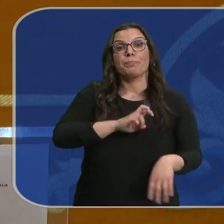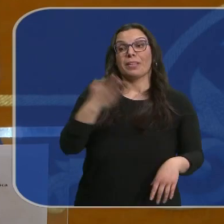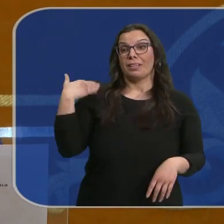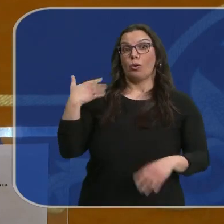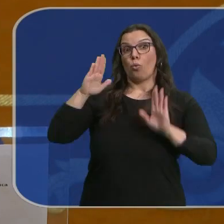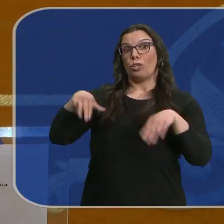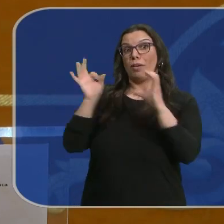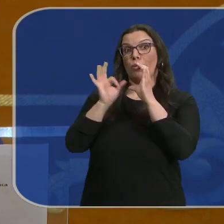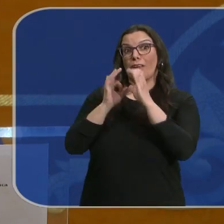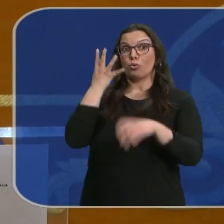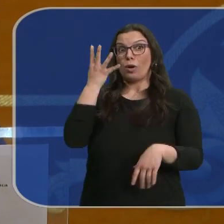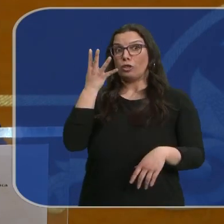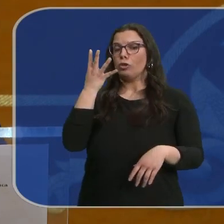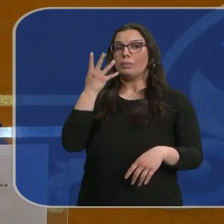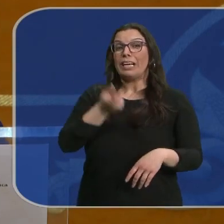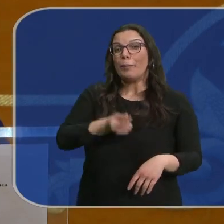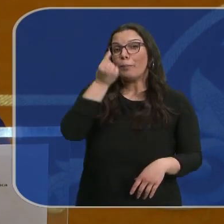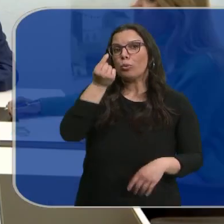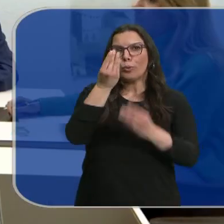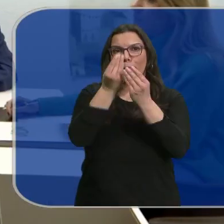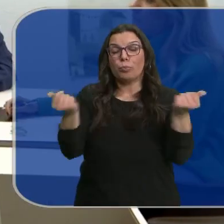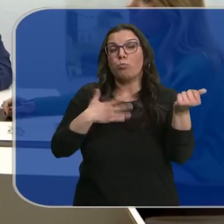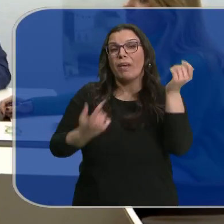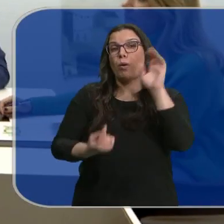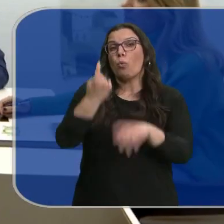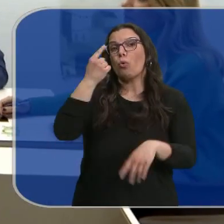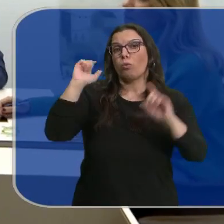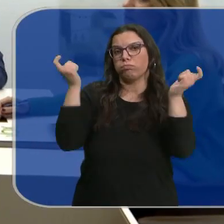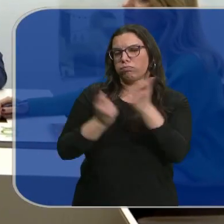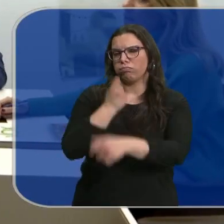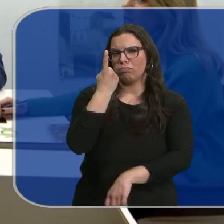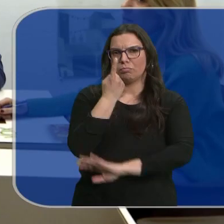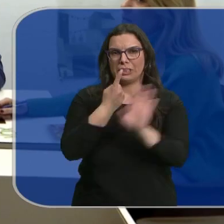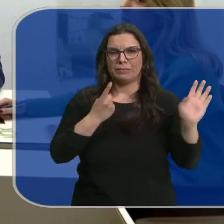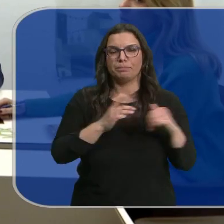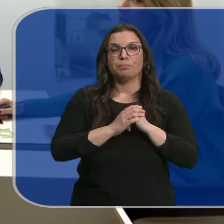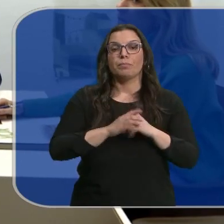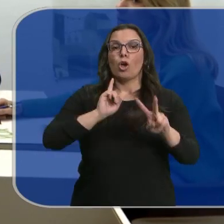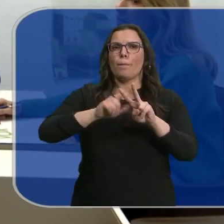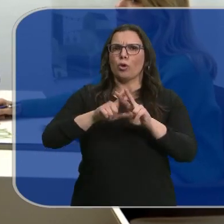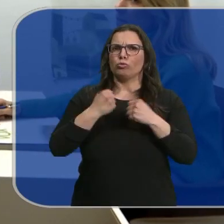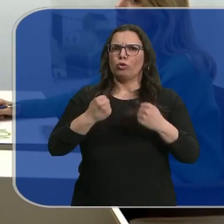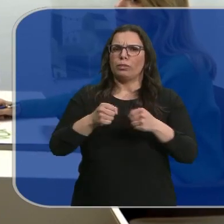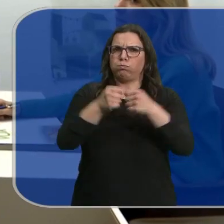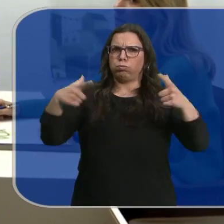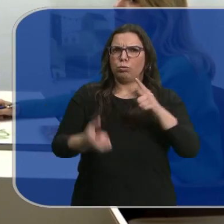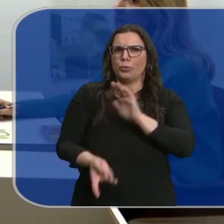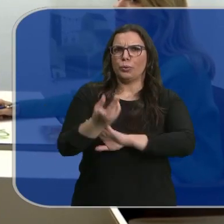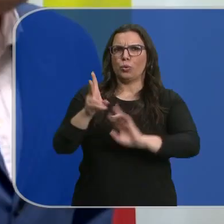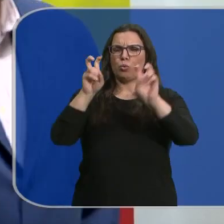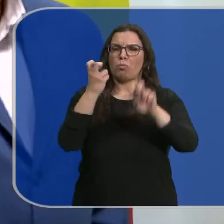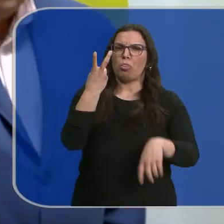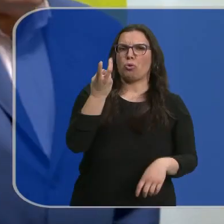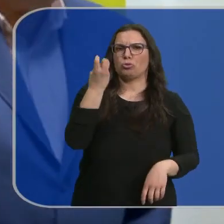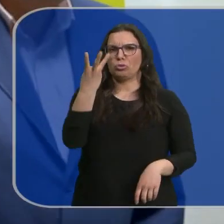cuatro representantes, pelearía por no desaparecer. Y en todo caso, aspiraría a mantener un concejal. Vox entra con fuerza en el consistorio, dos o